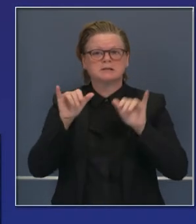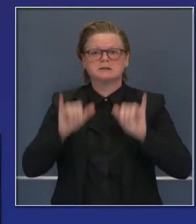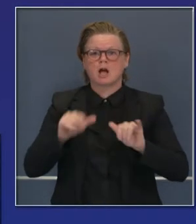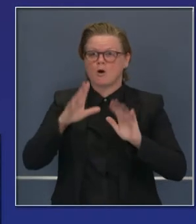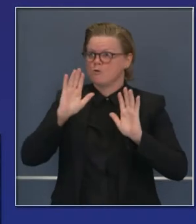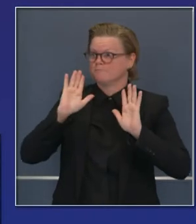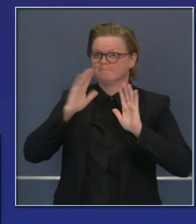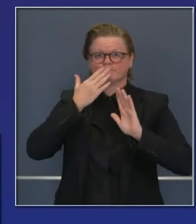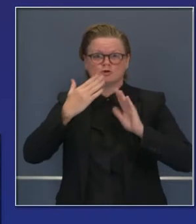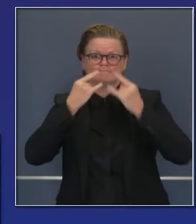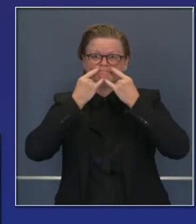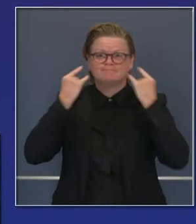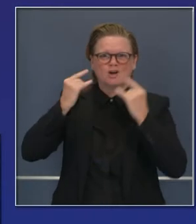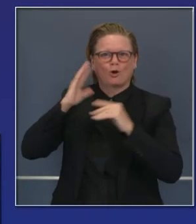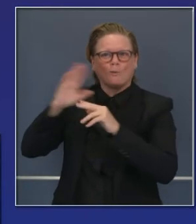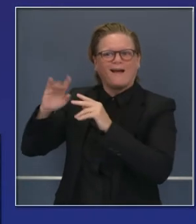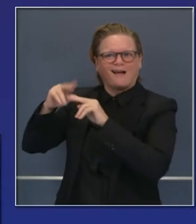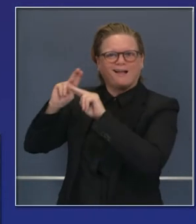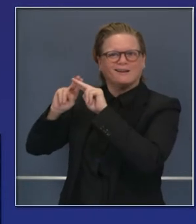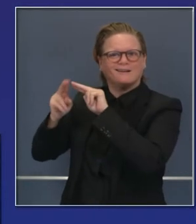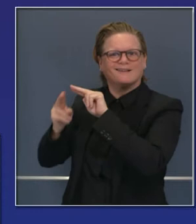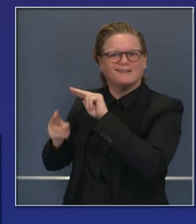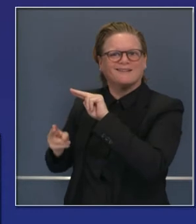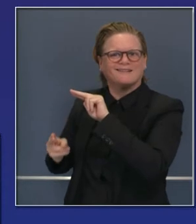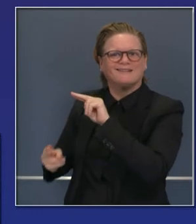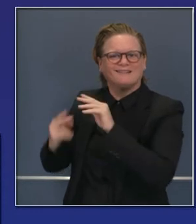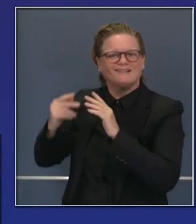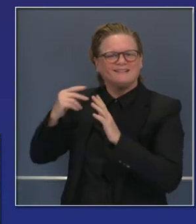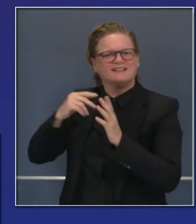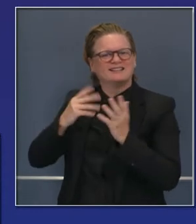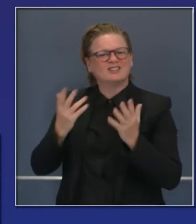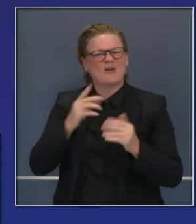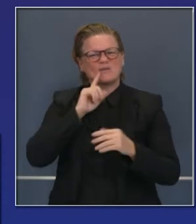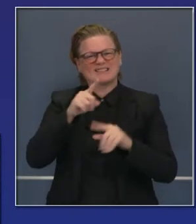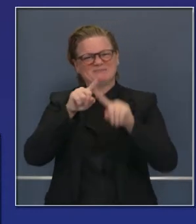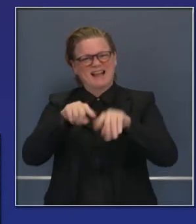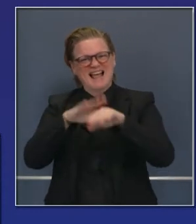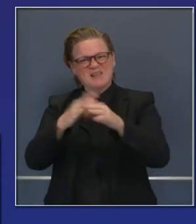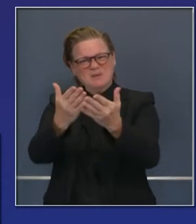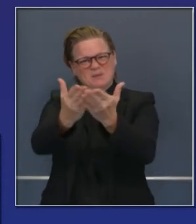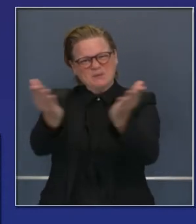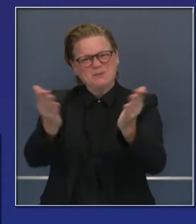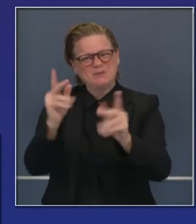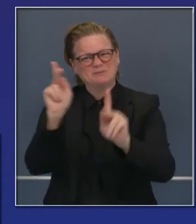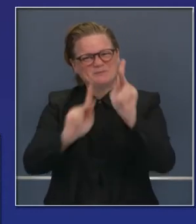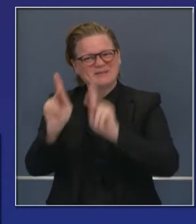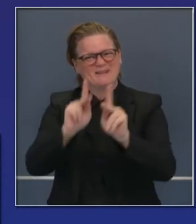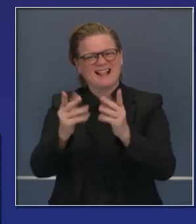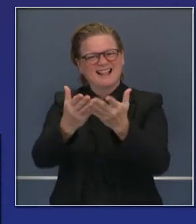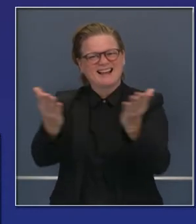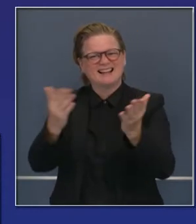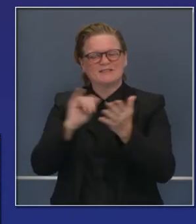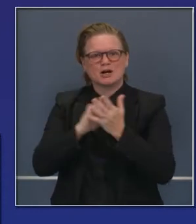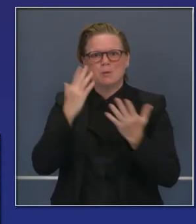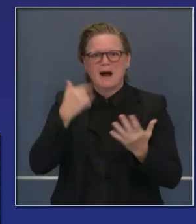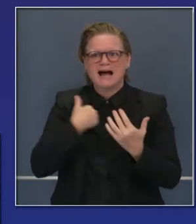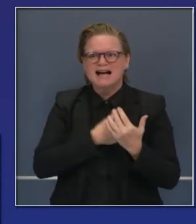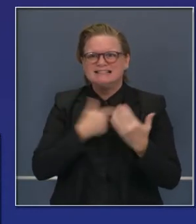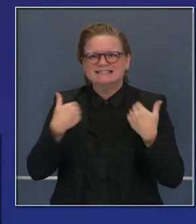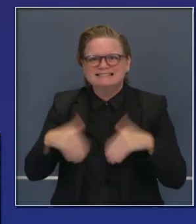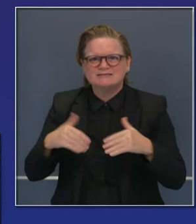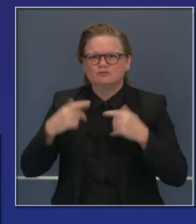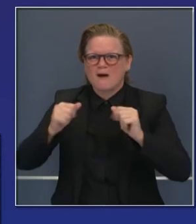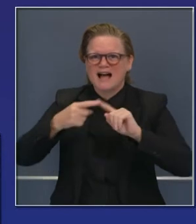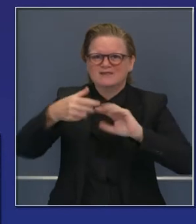regiones sobre las capacidades en los hospitales. Y por eso tenemos que trabajar arduamente y